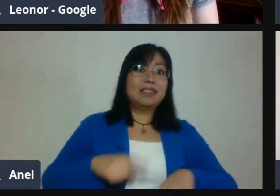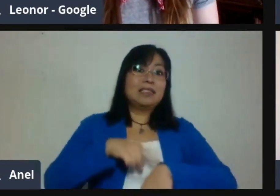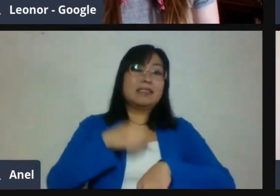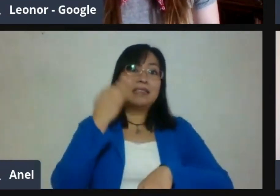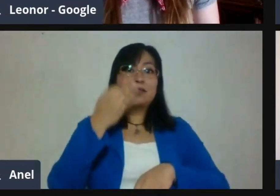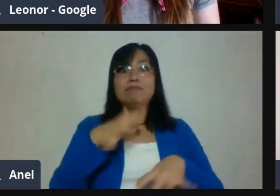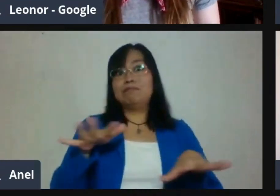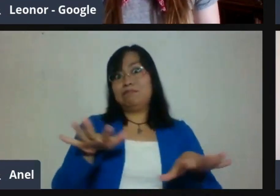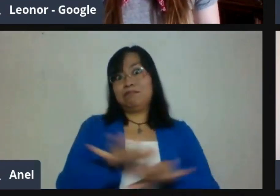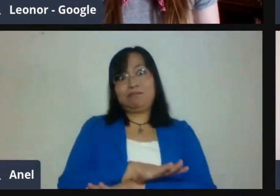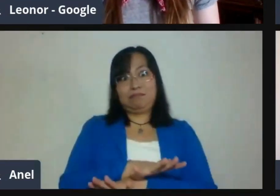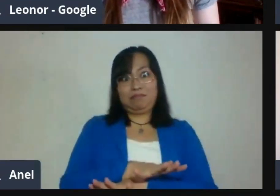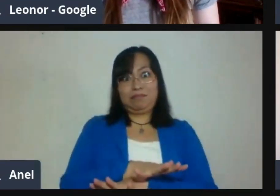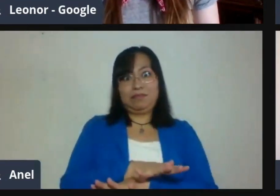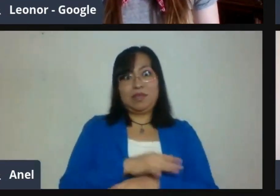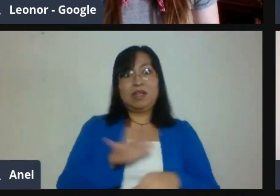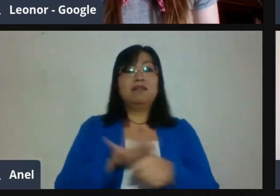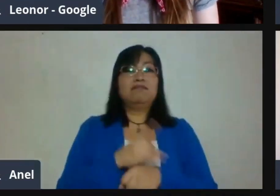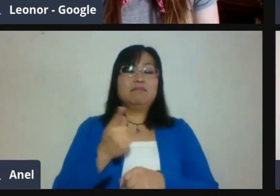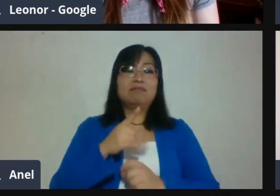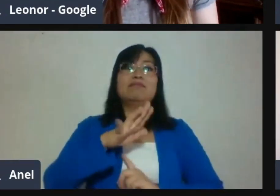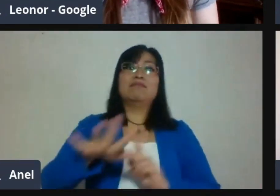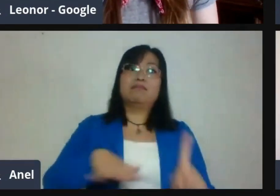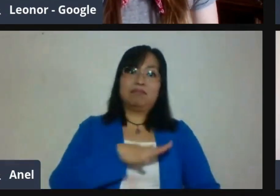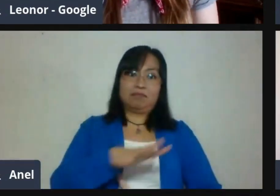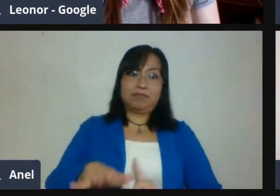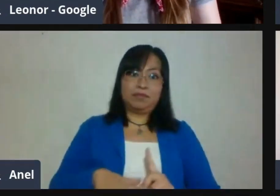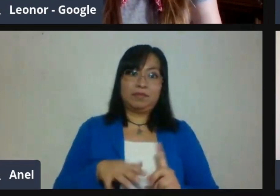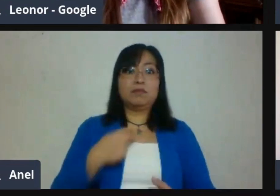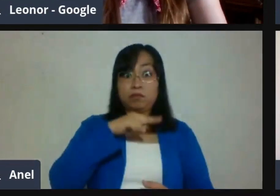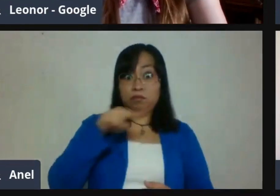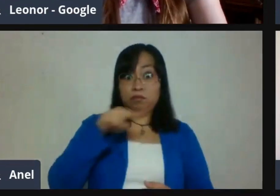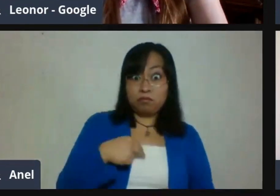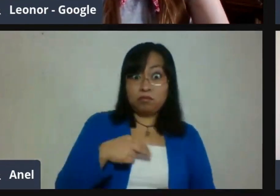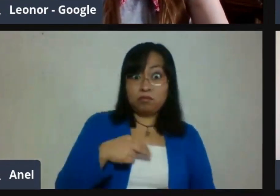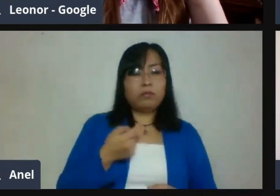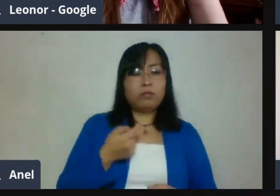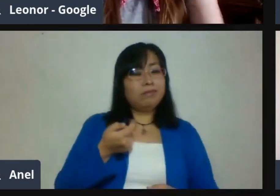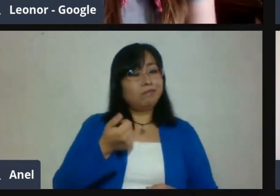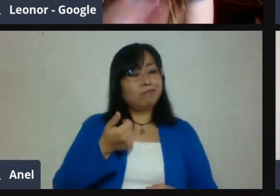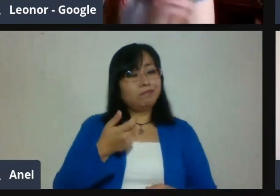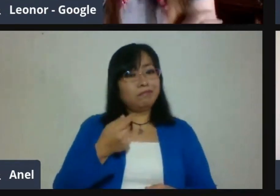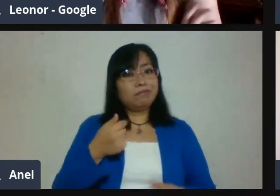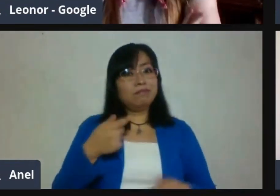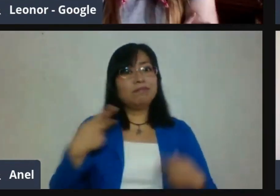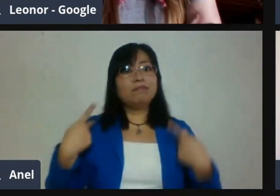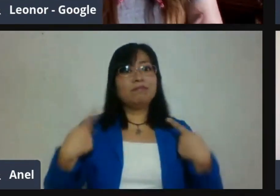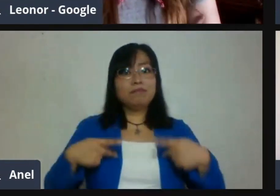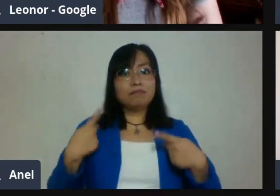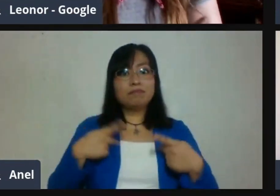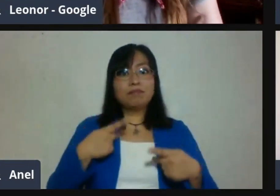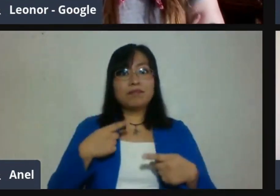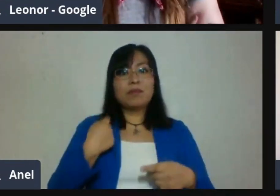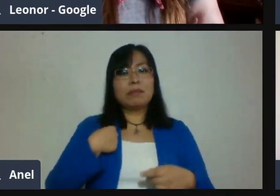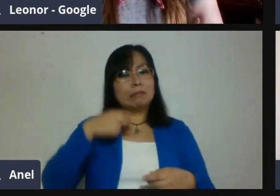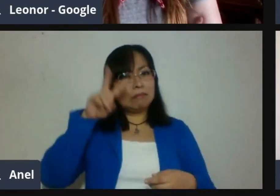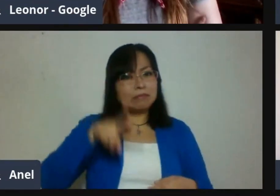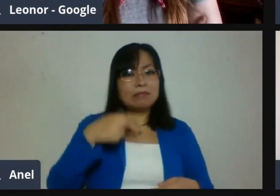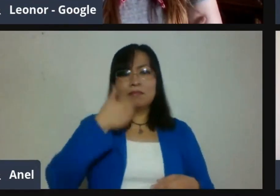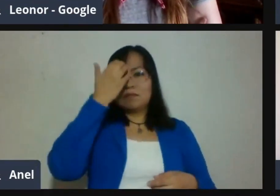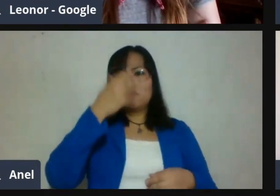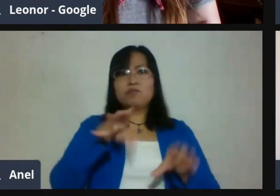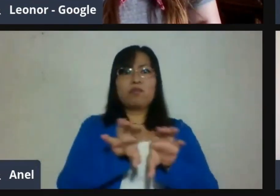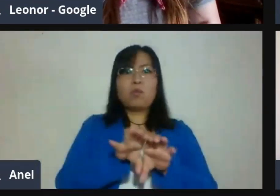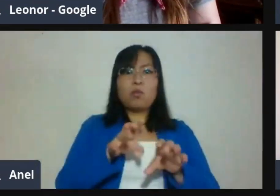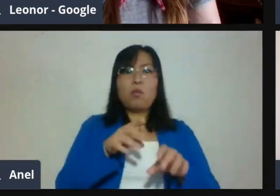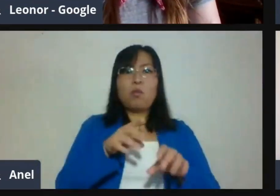tenemos experiencia realmente en lo que involucra un aprendizaje a distancia, porque si no, no estaríamos, no seríamos maestros presenciales.